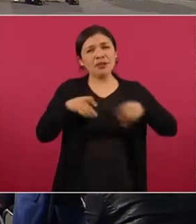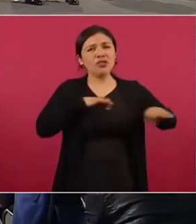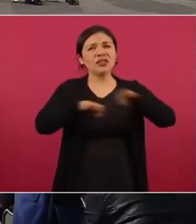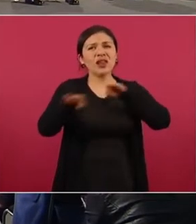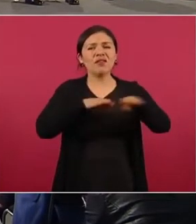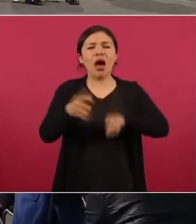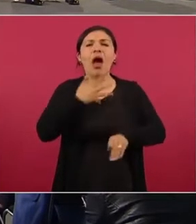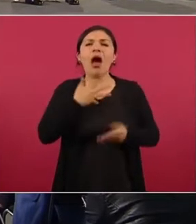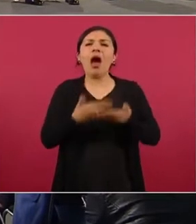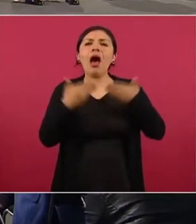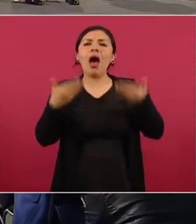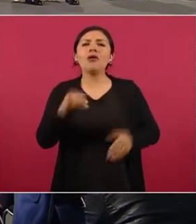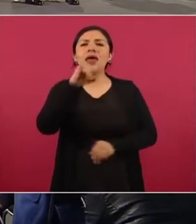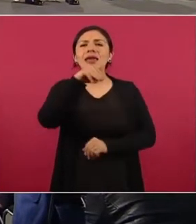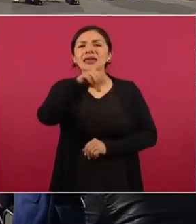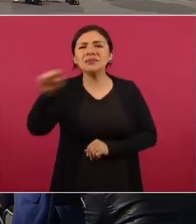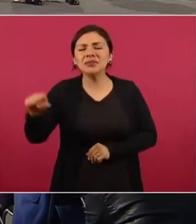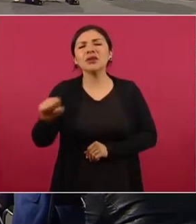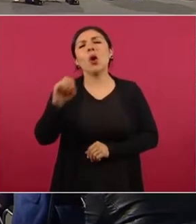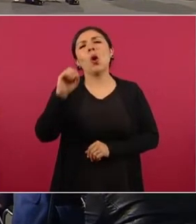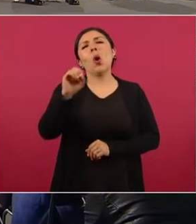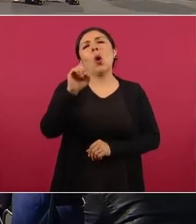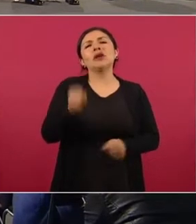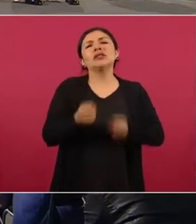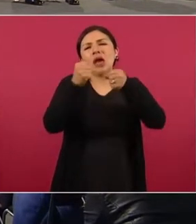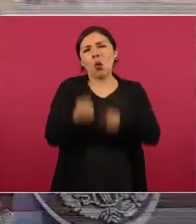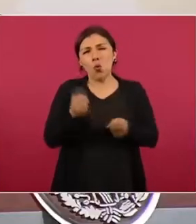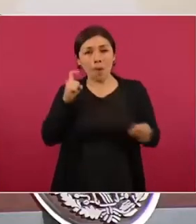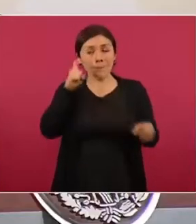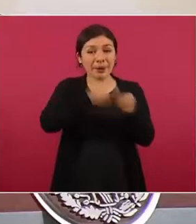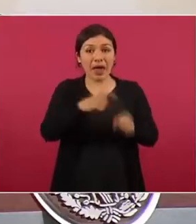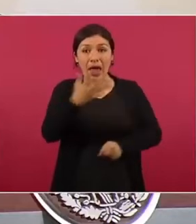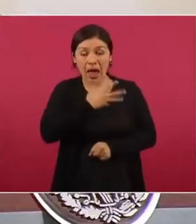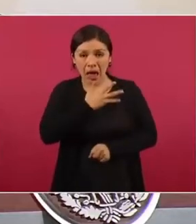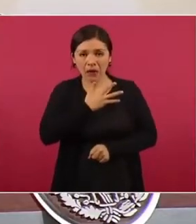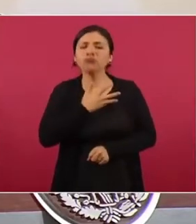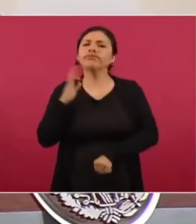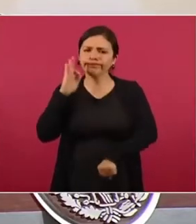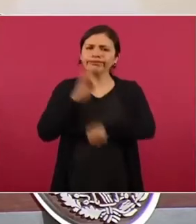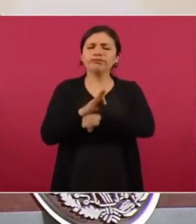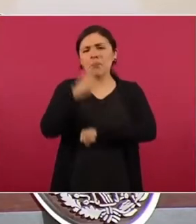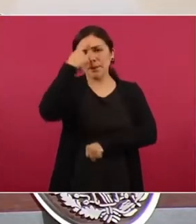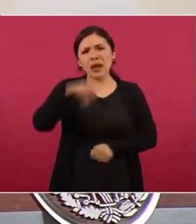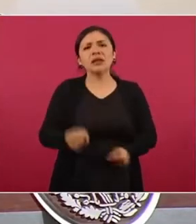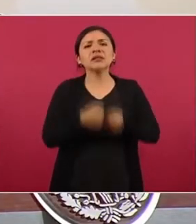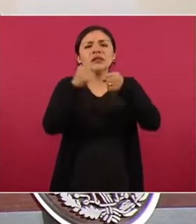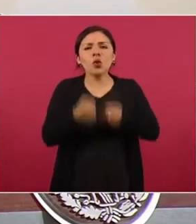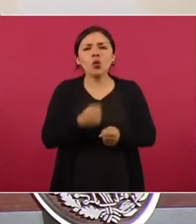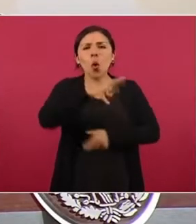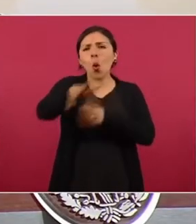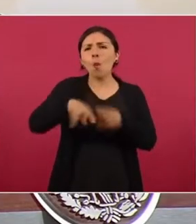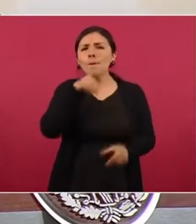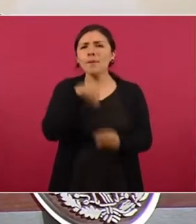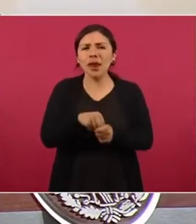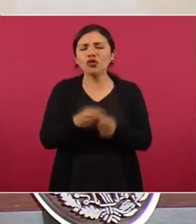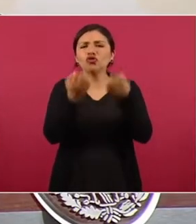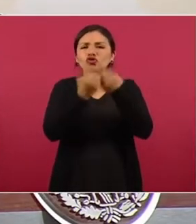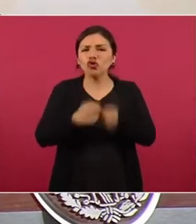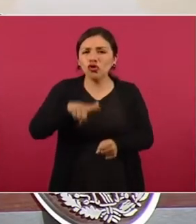quienes tienen hoy IMSS o Seguridad Social, la protección de una seguridad social integral.